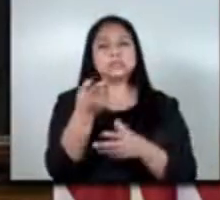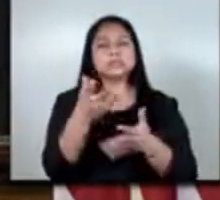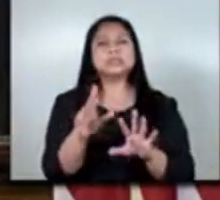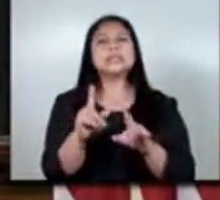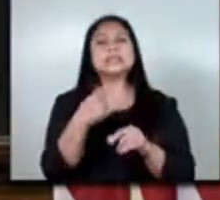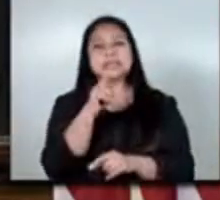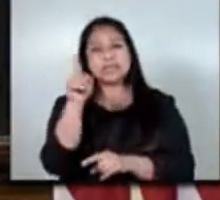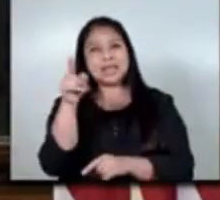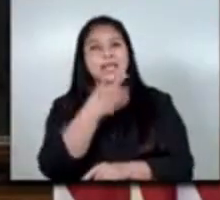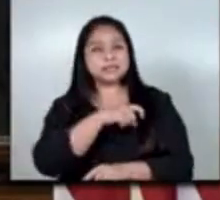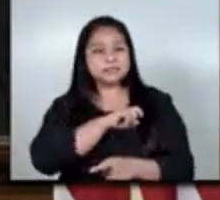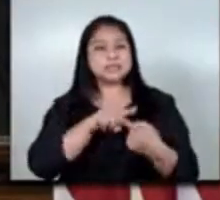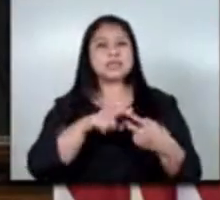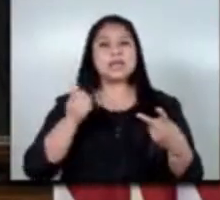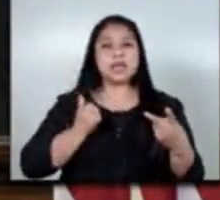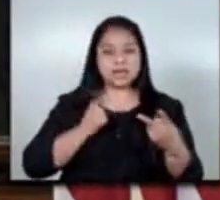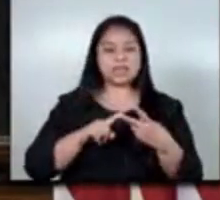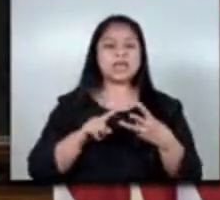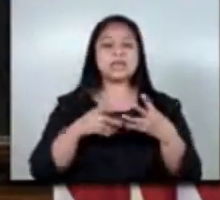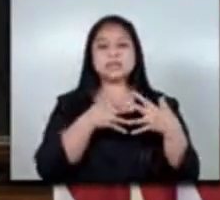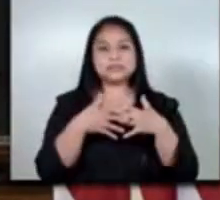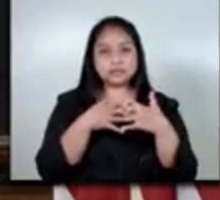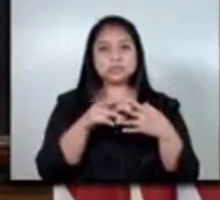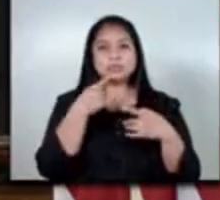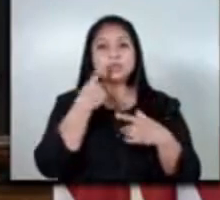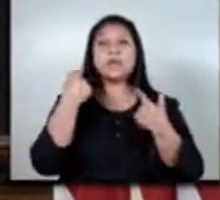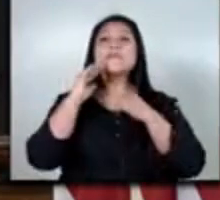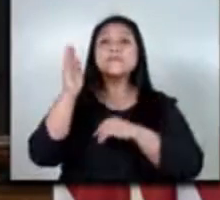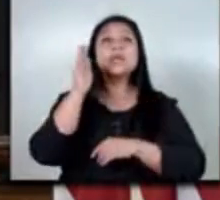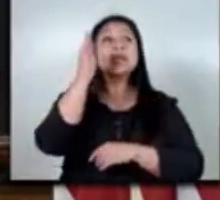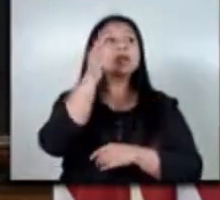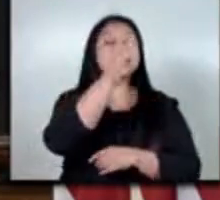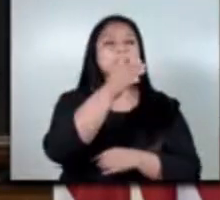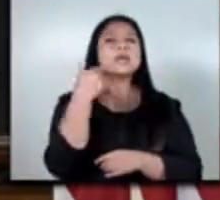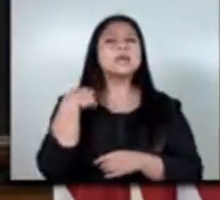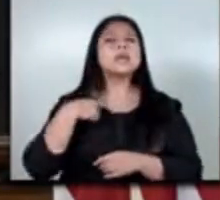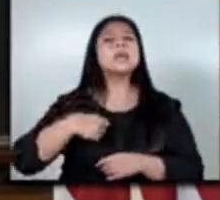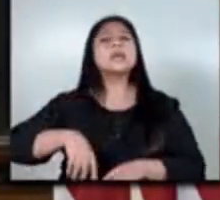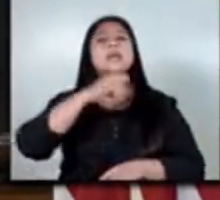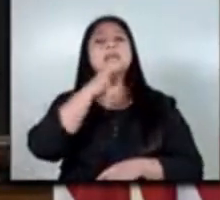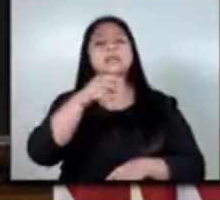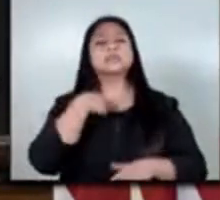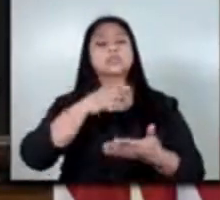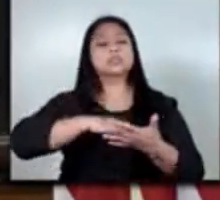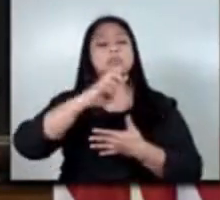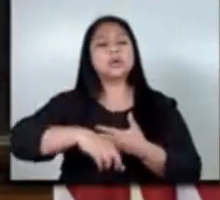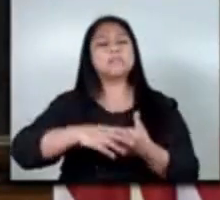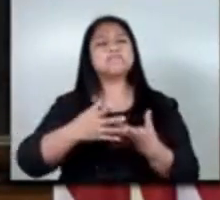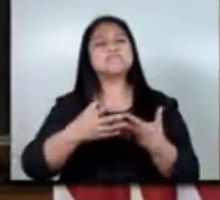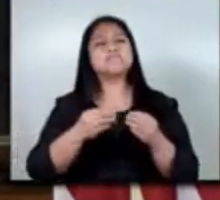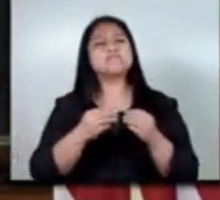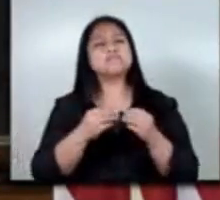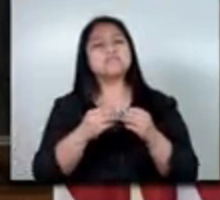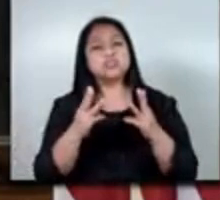en canadá y hoy y también en eeuu cuando hemos viajado que es un programa win win win win win